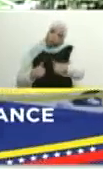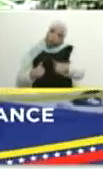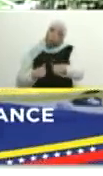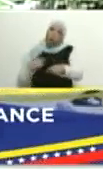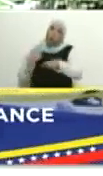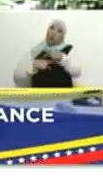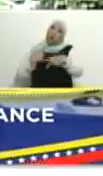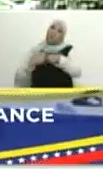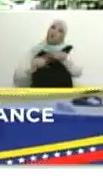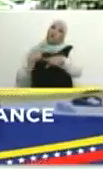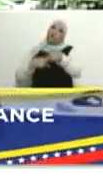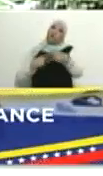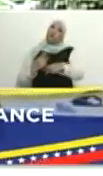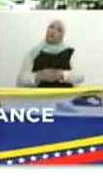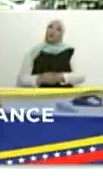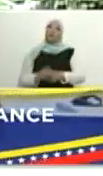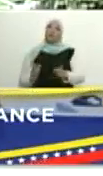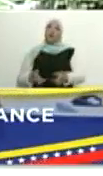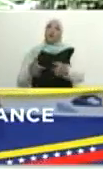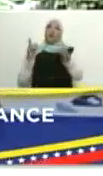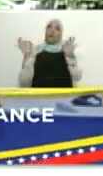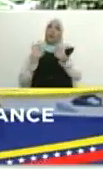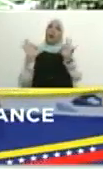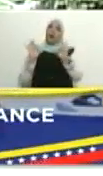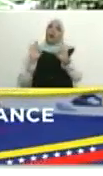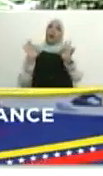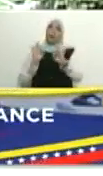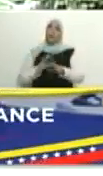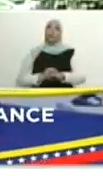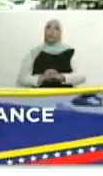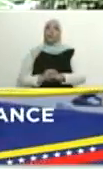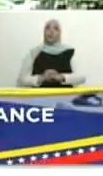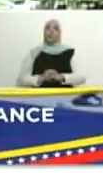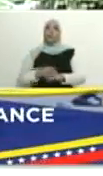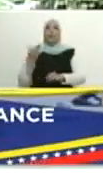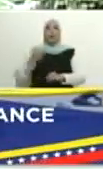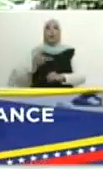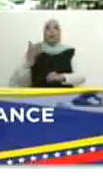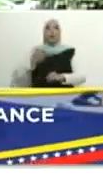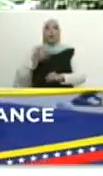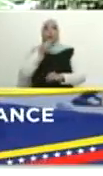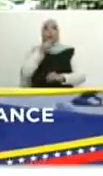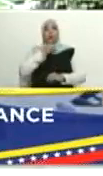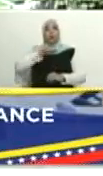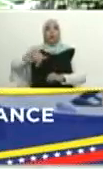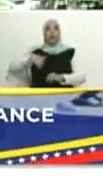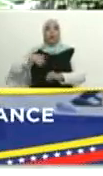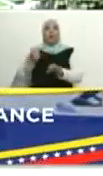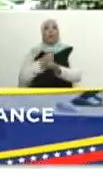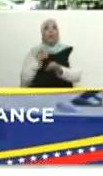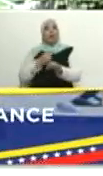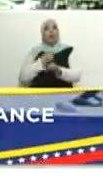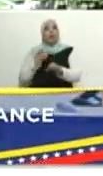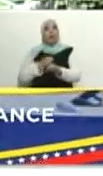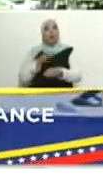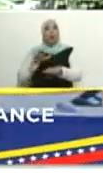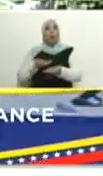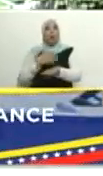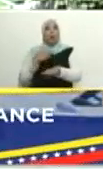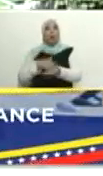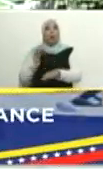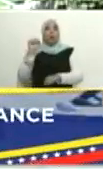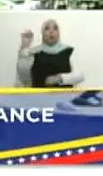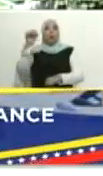producción. No permitamos, por eso es tan importante esta jornada de jueves, de